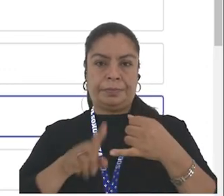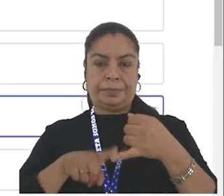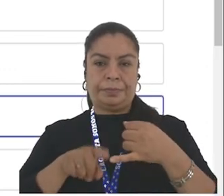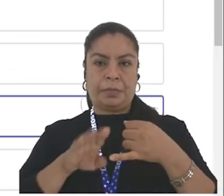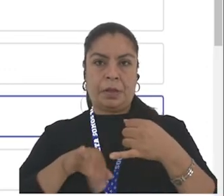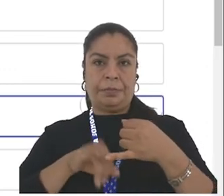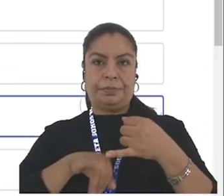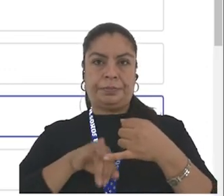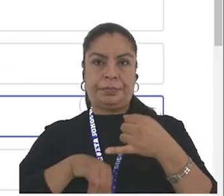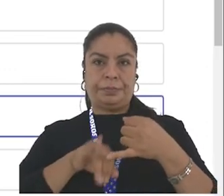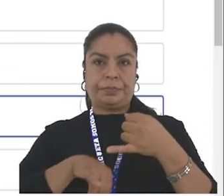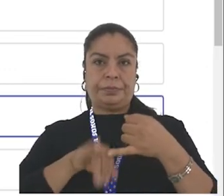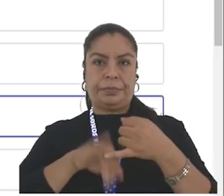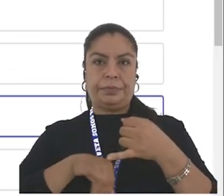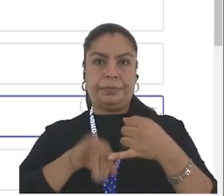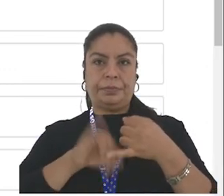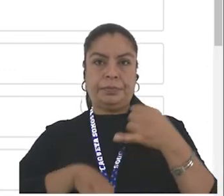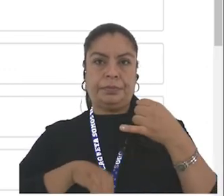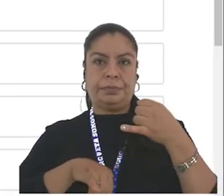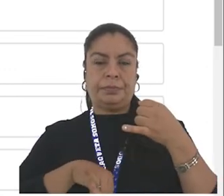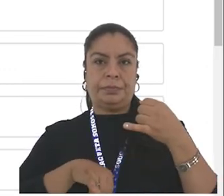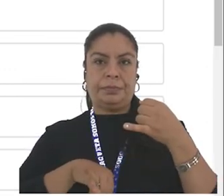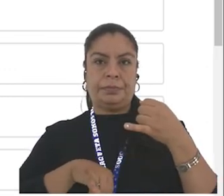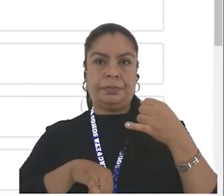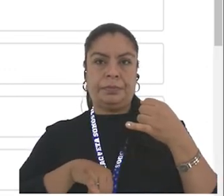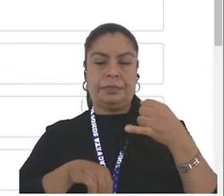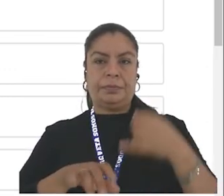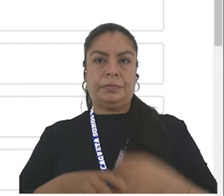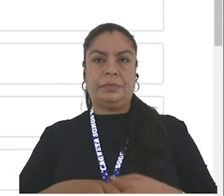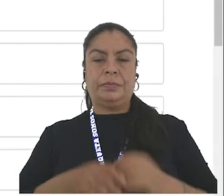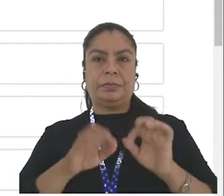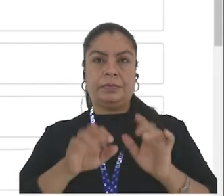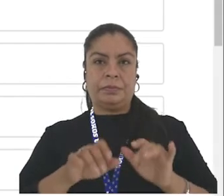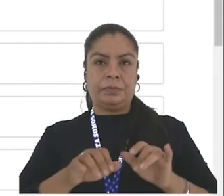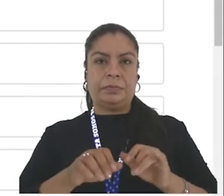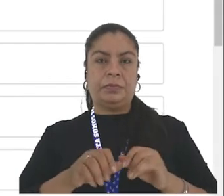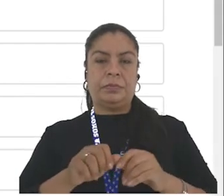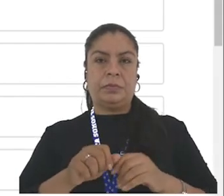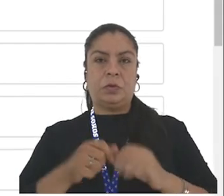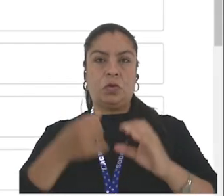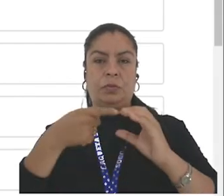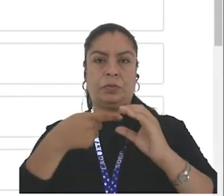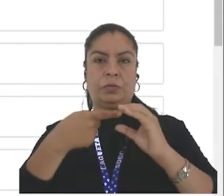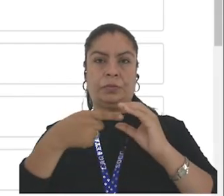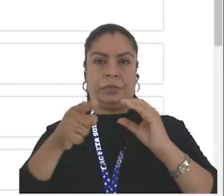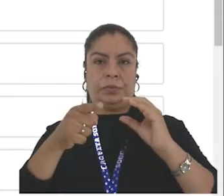digitamos un correo electrónico,